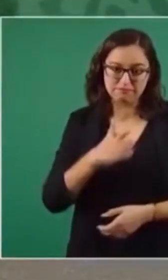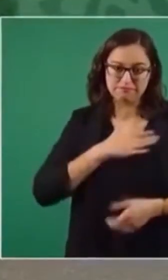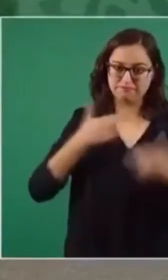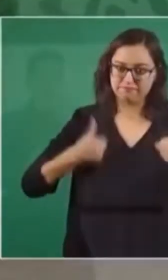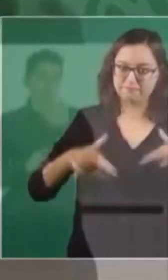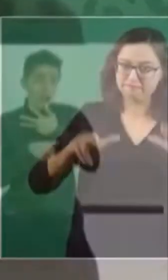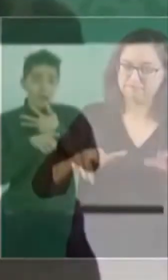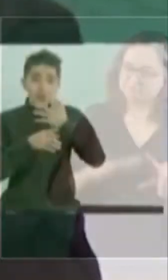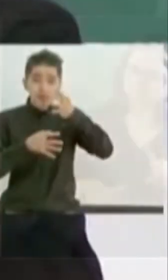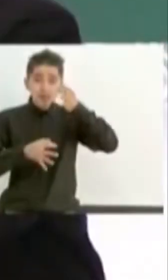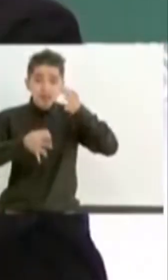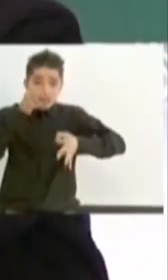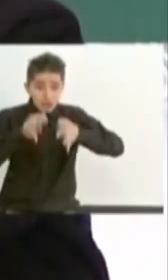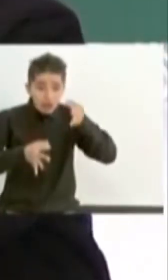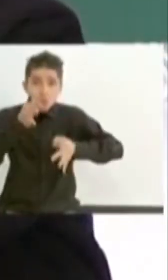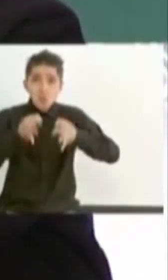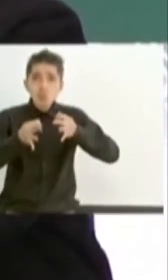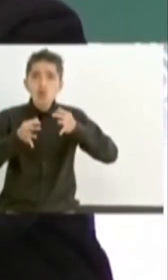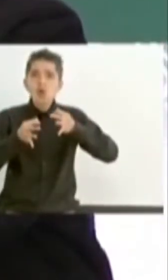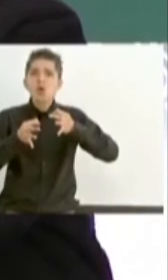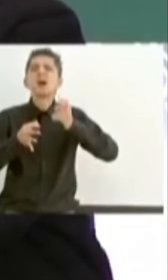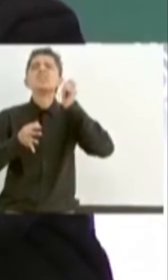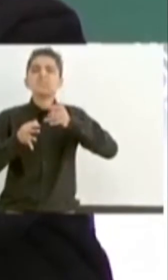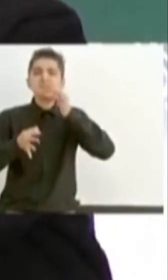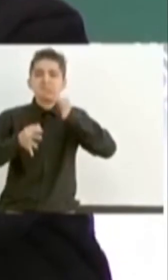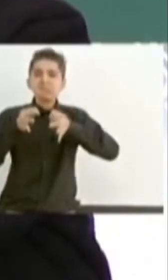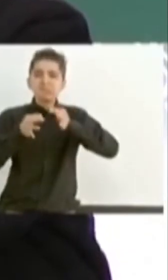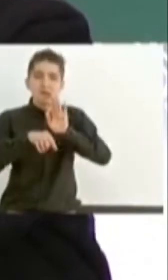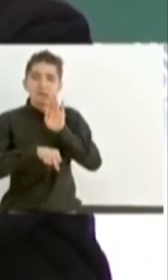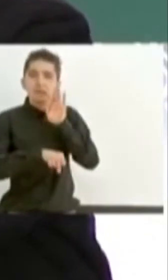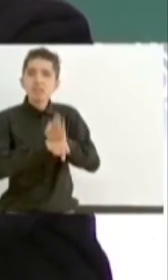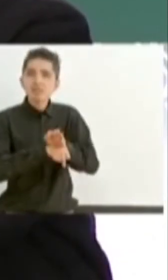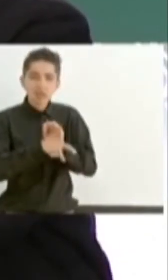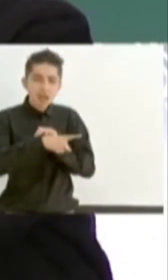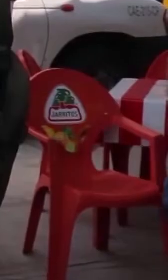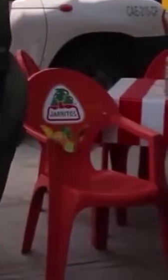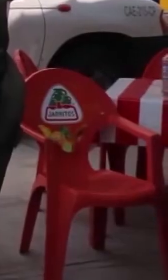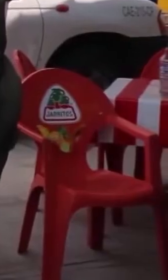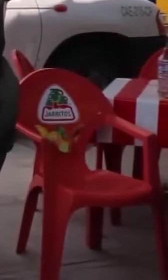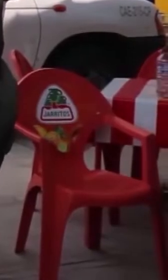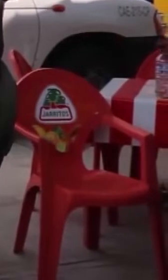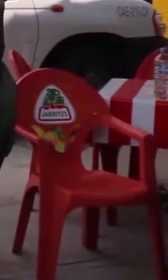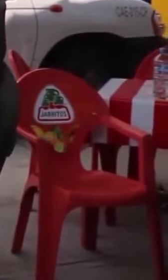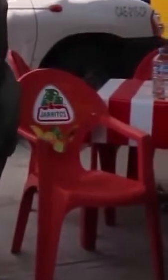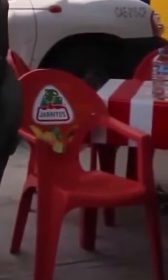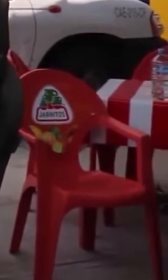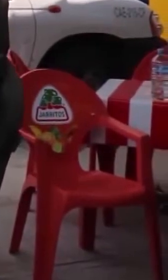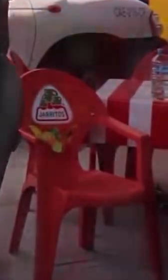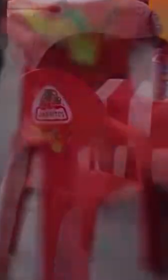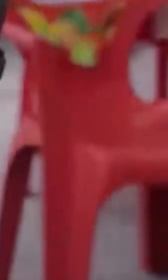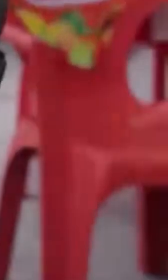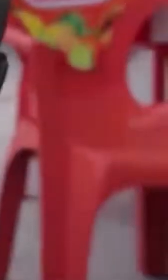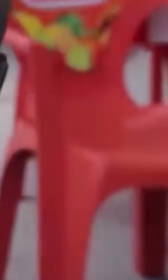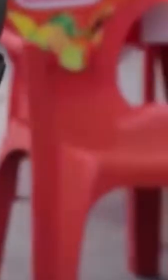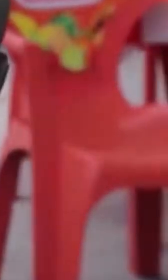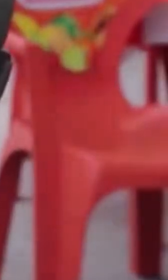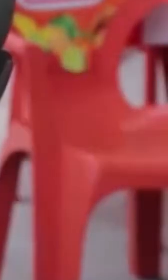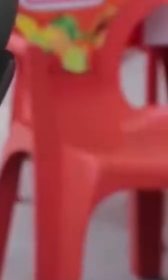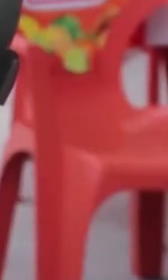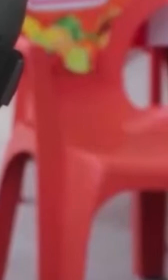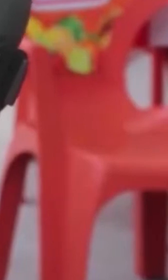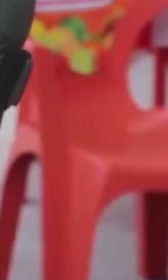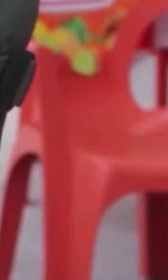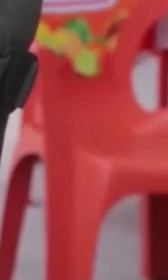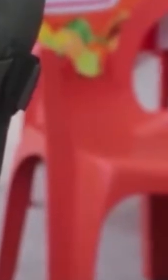bien, nos vemos. Para finalizar, el presidente recalcó que su reunión con los gobernadores era para transitar a una zona de paz y para crear